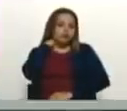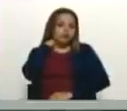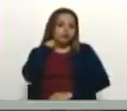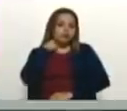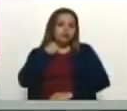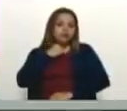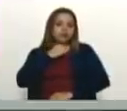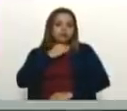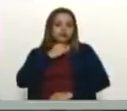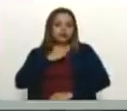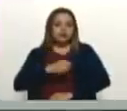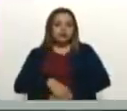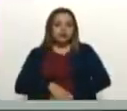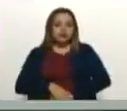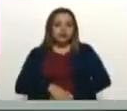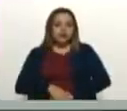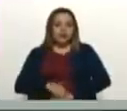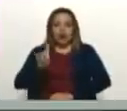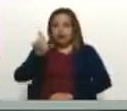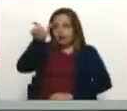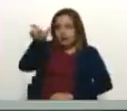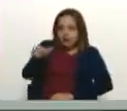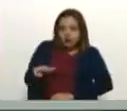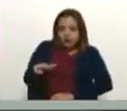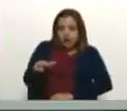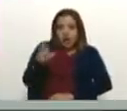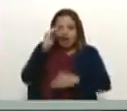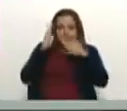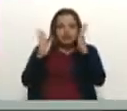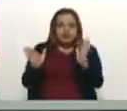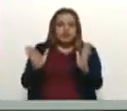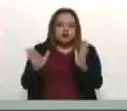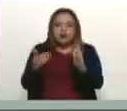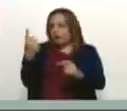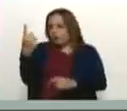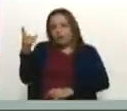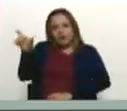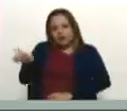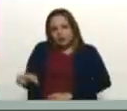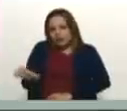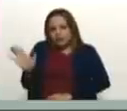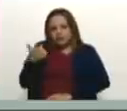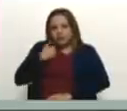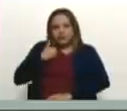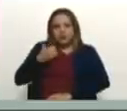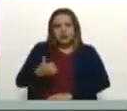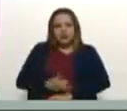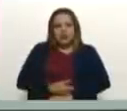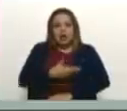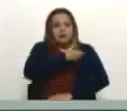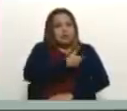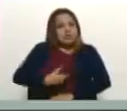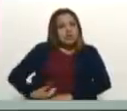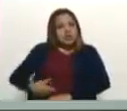si alguien, oído, presidente Gustavo Petro,